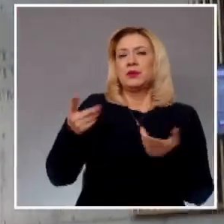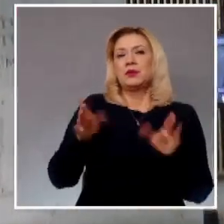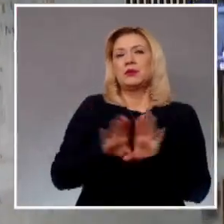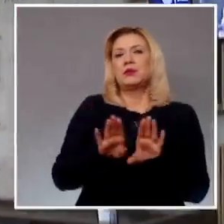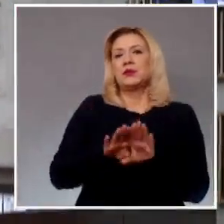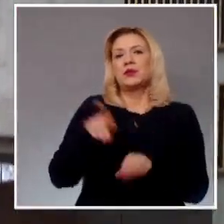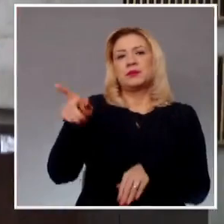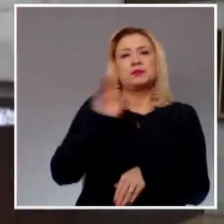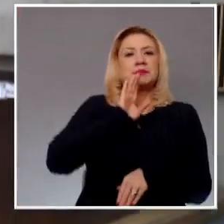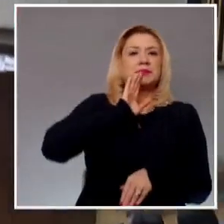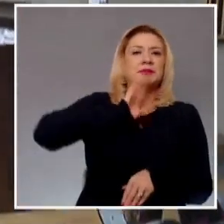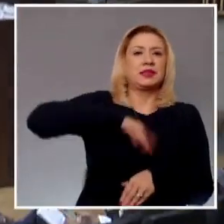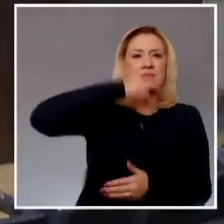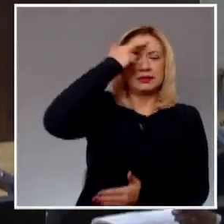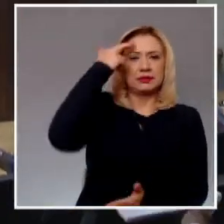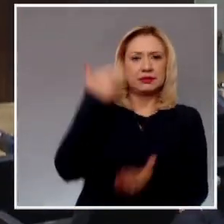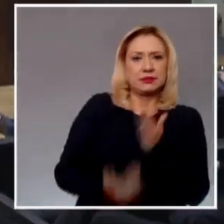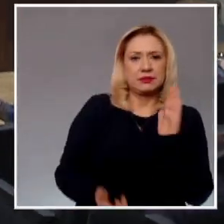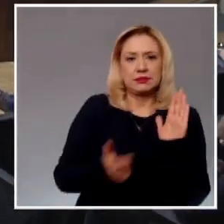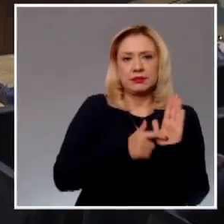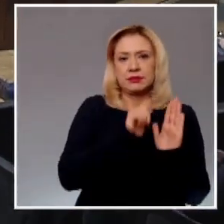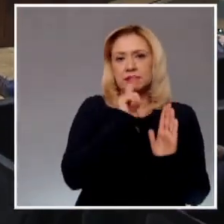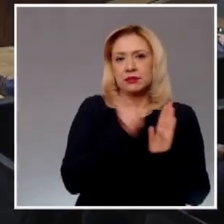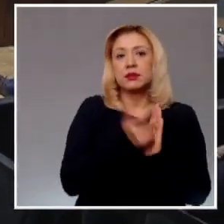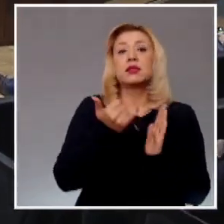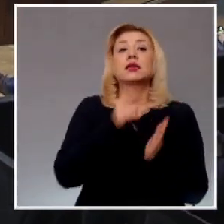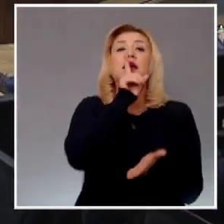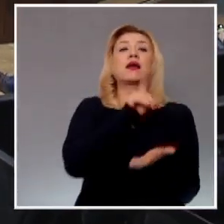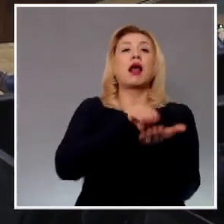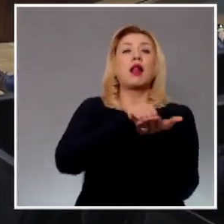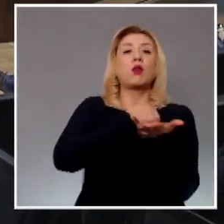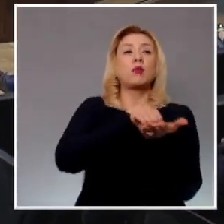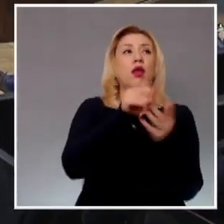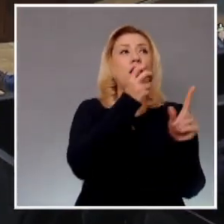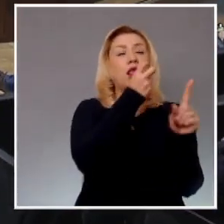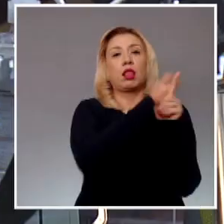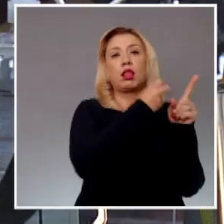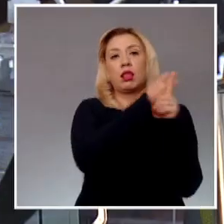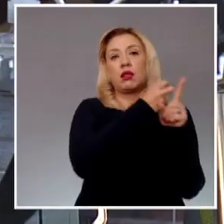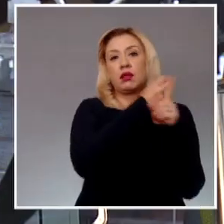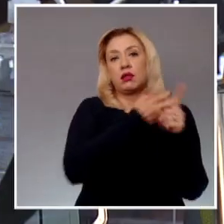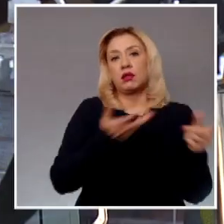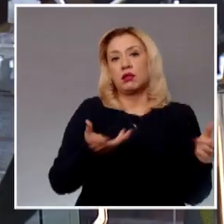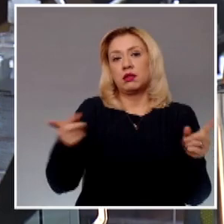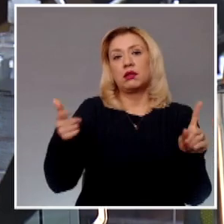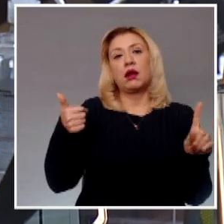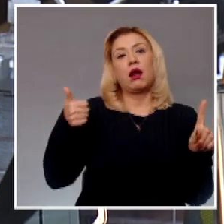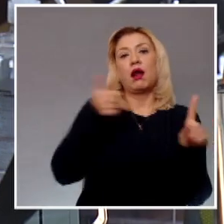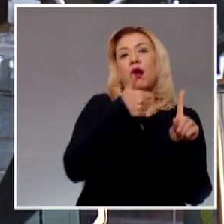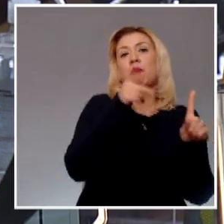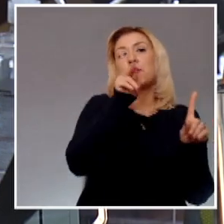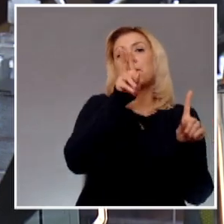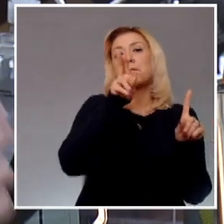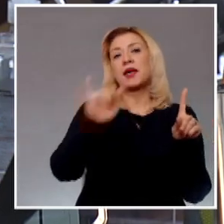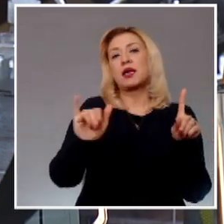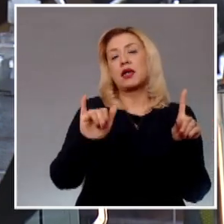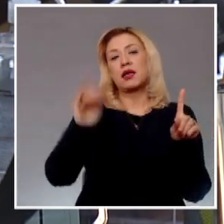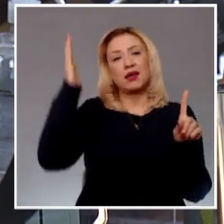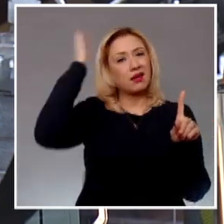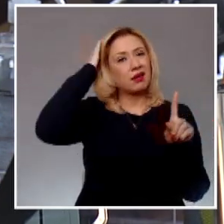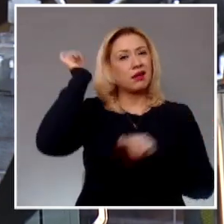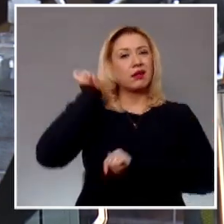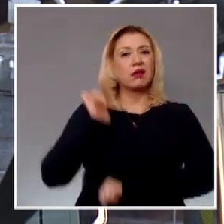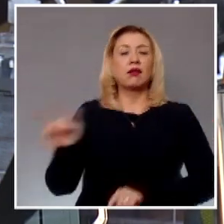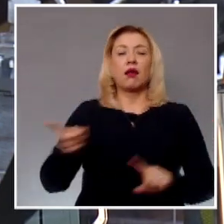ratifica la sanción por calumnia al estimar que se acusa al dirigente del PRI de delitos que no han sido probados y